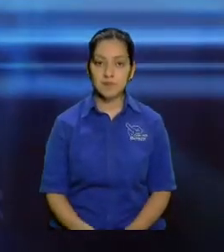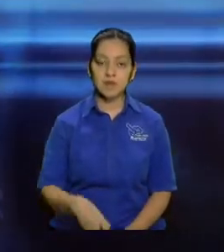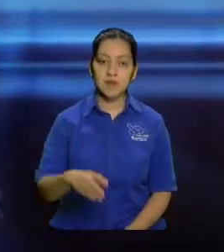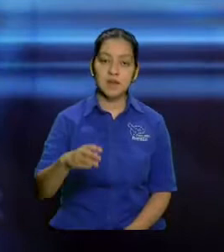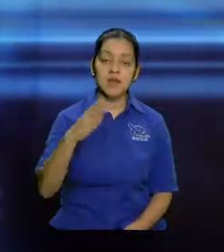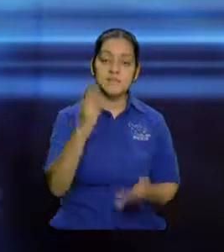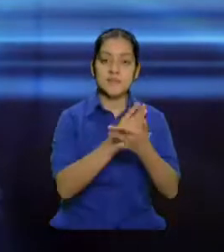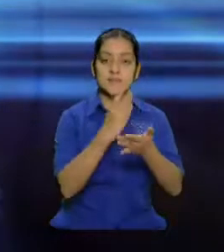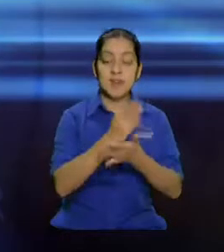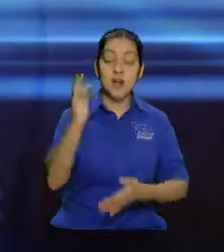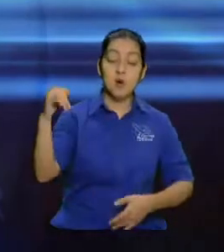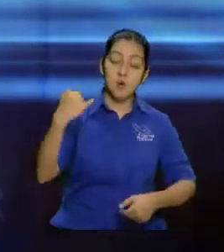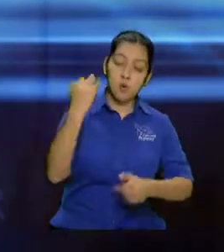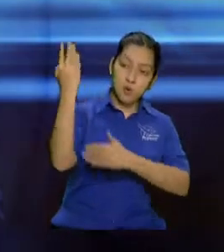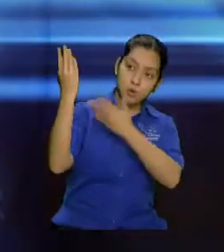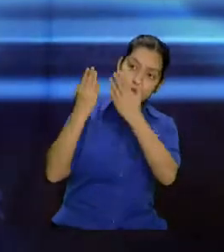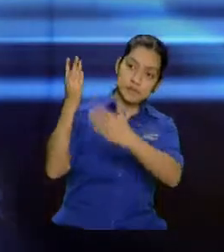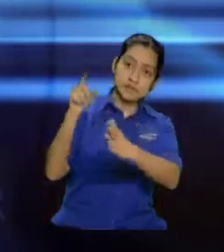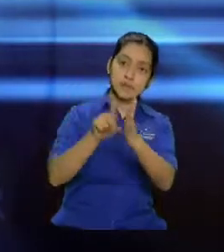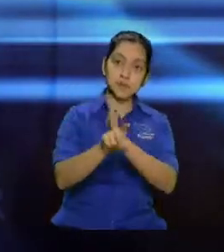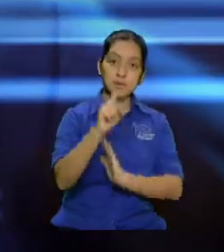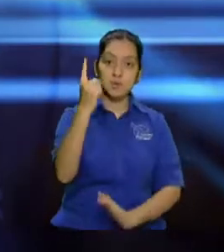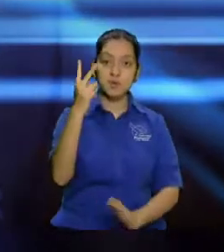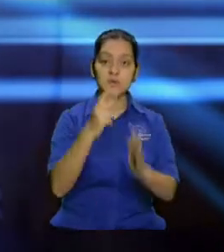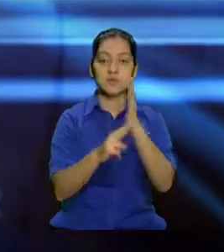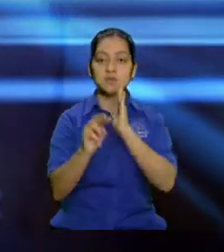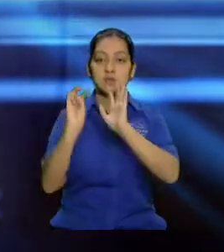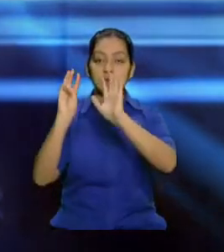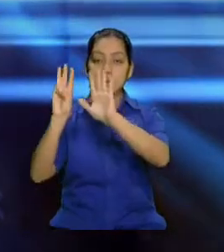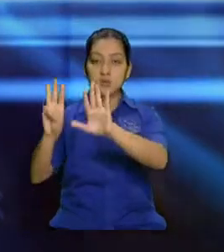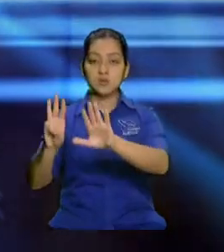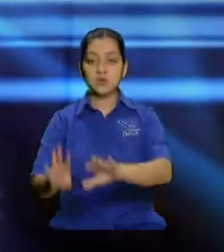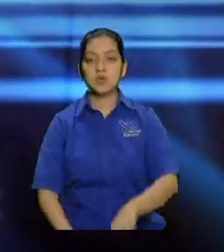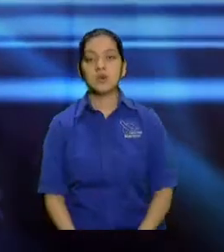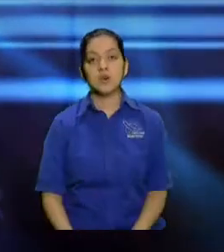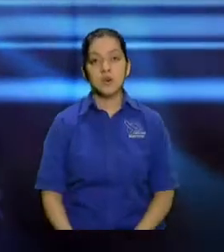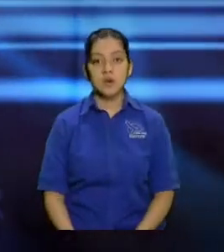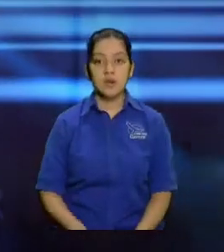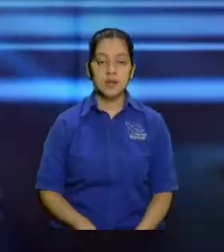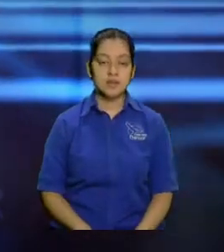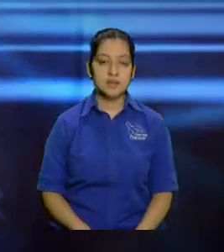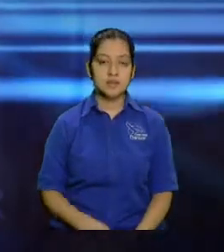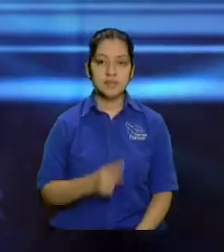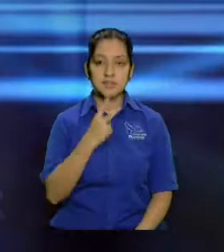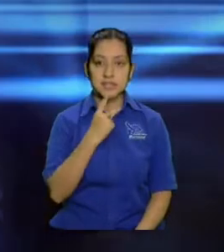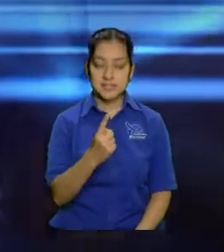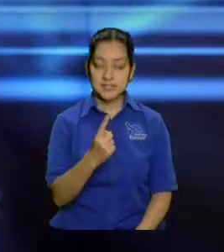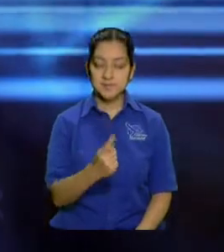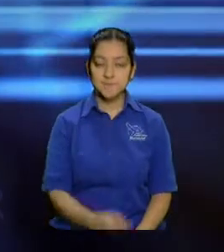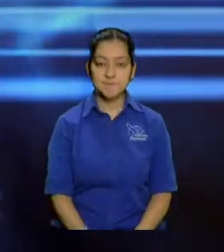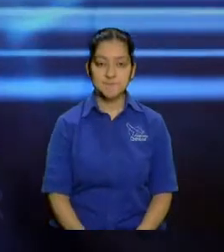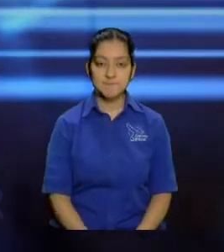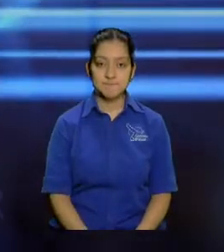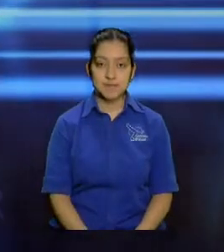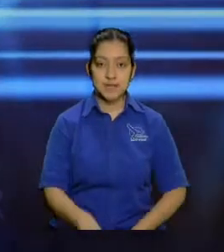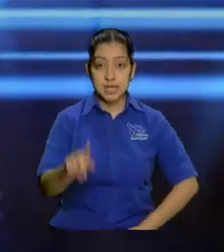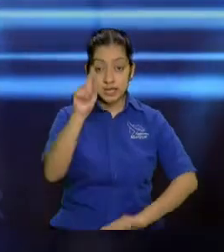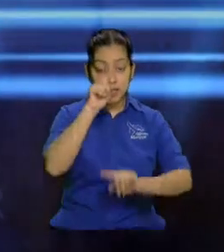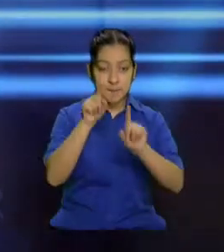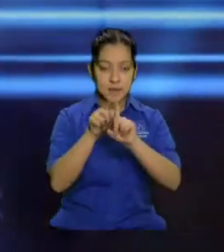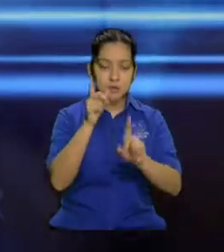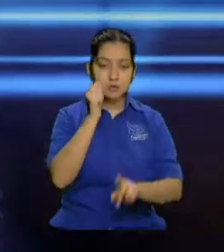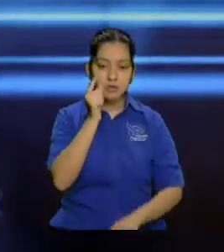.8, para compararlo como dicen diferentes versiones. Dice, no obstante, de la misma manera, también estos hombres